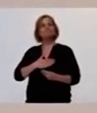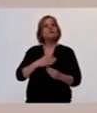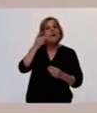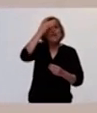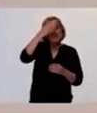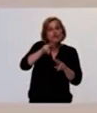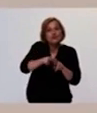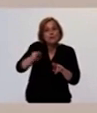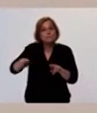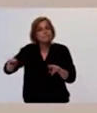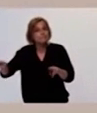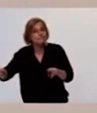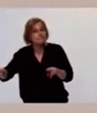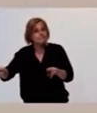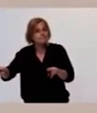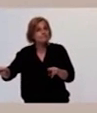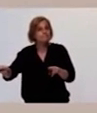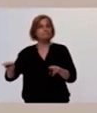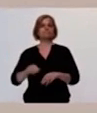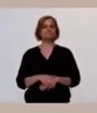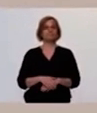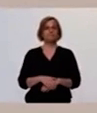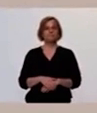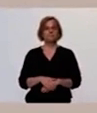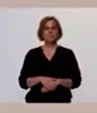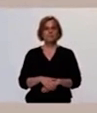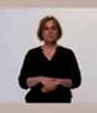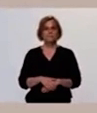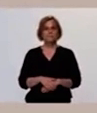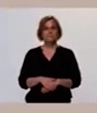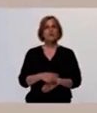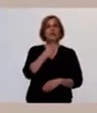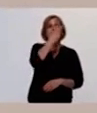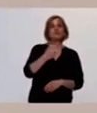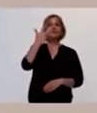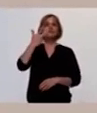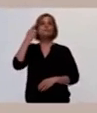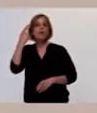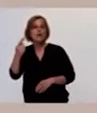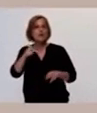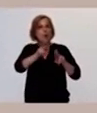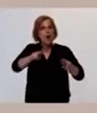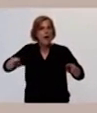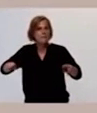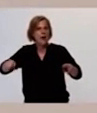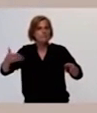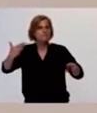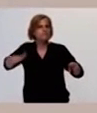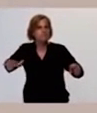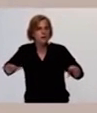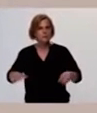12 sin asistencia mecánica respiratoria, 231 en camas generales,